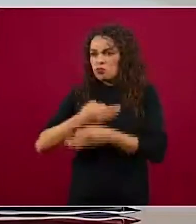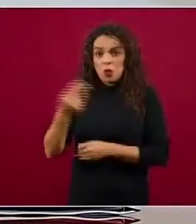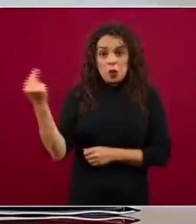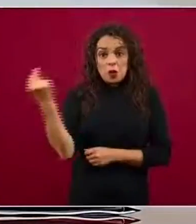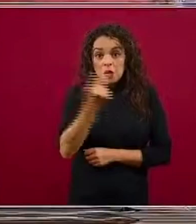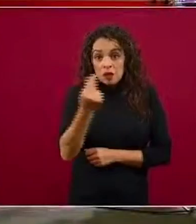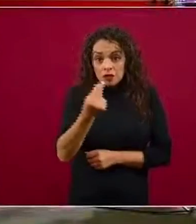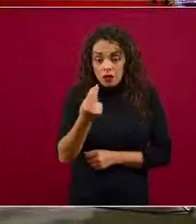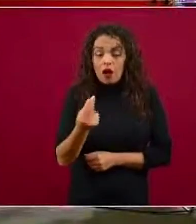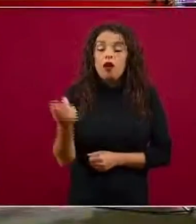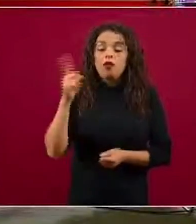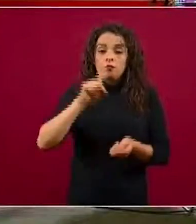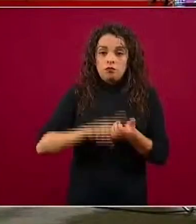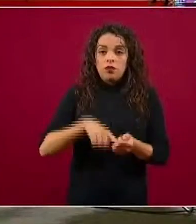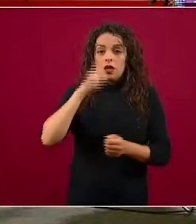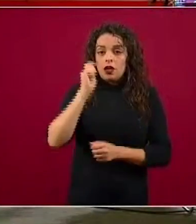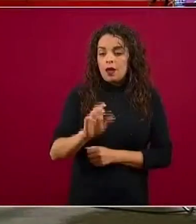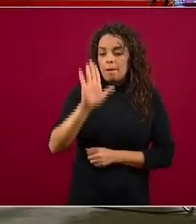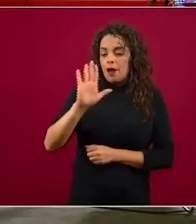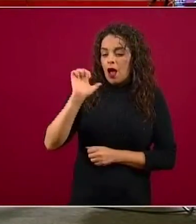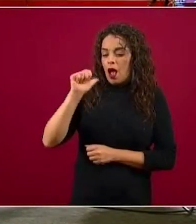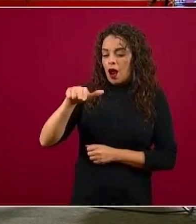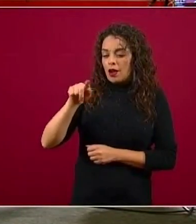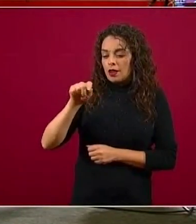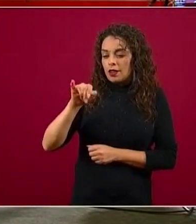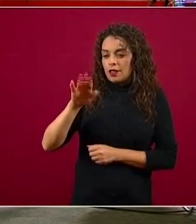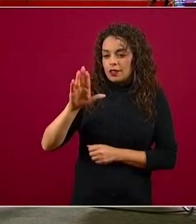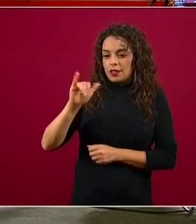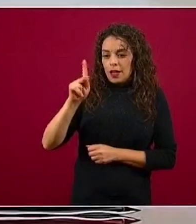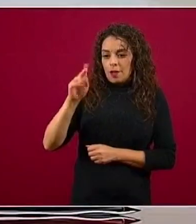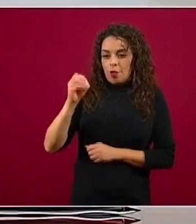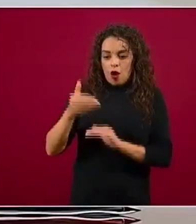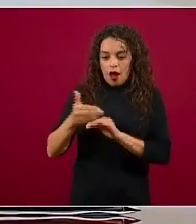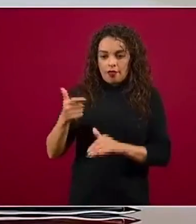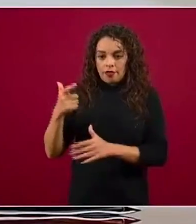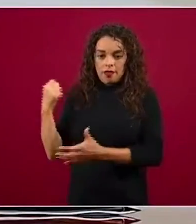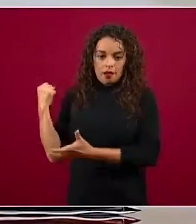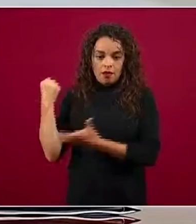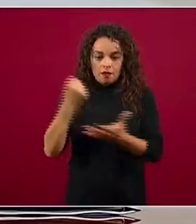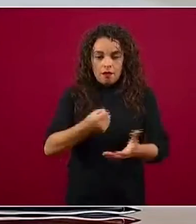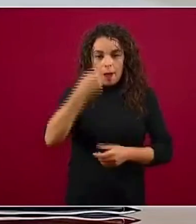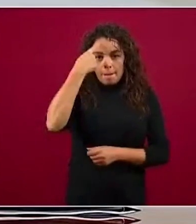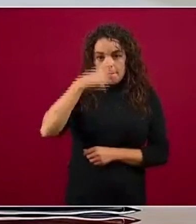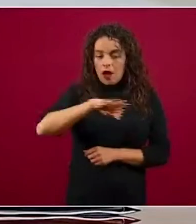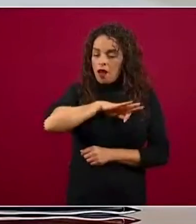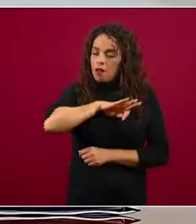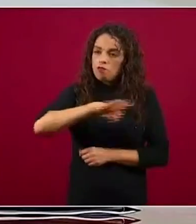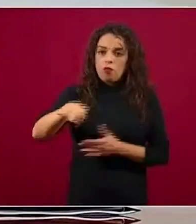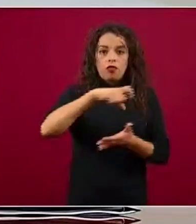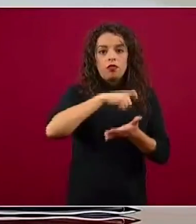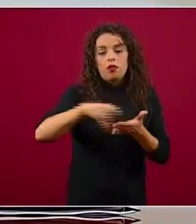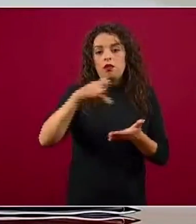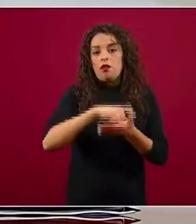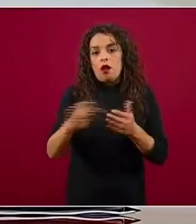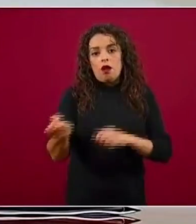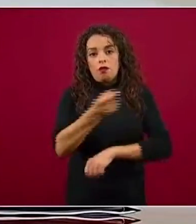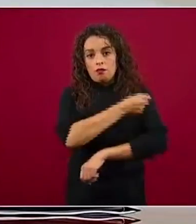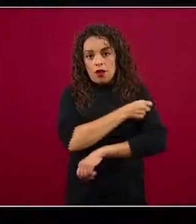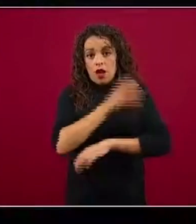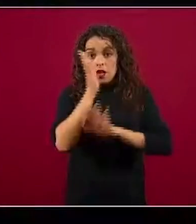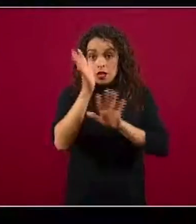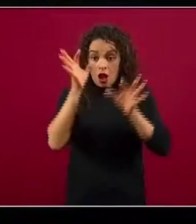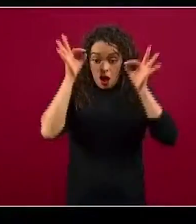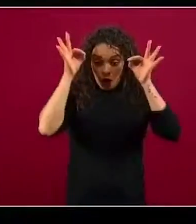anticipo, por llamarlo así, como en el seguimiento y la compra de lo que sea necesario. No se ha precisado